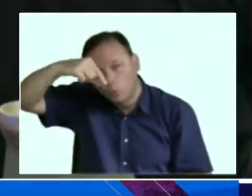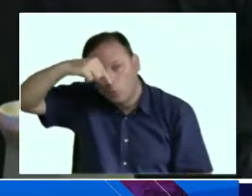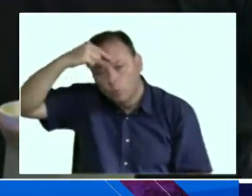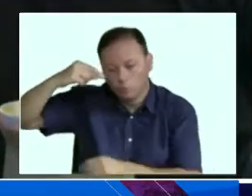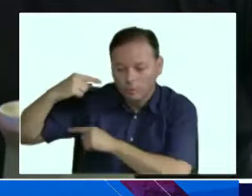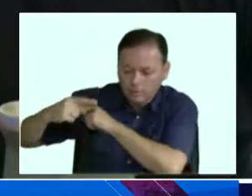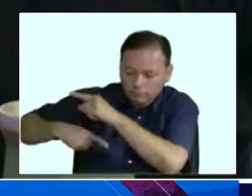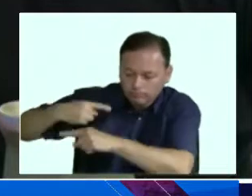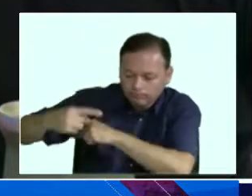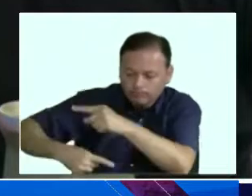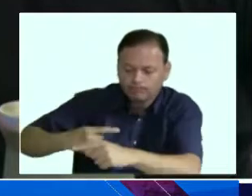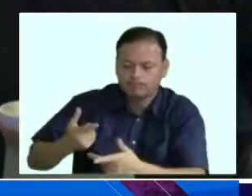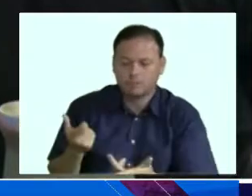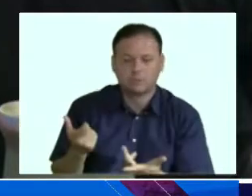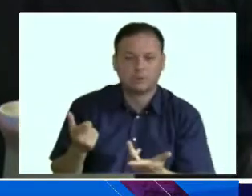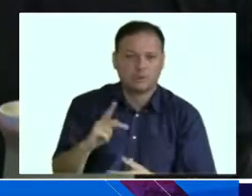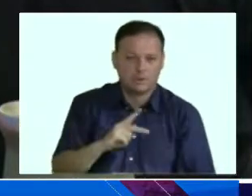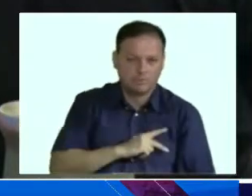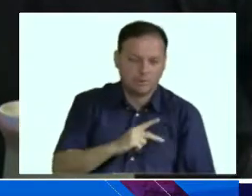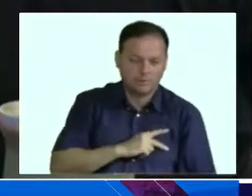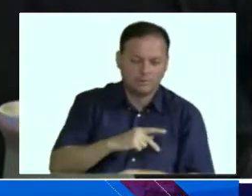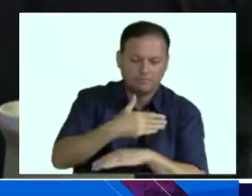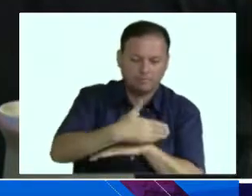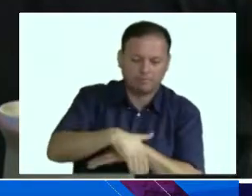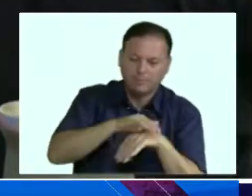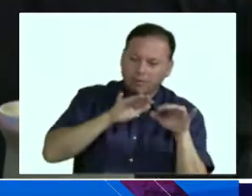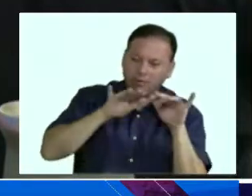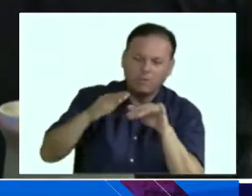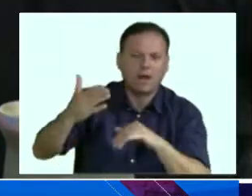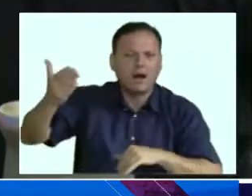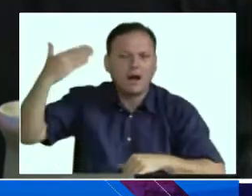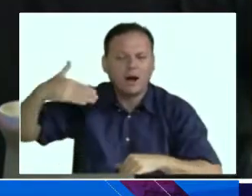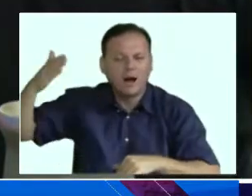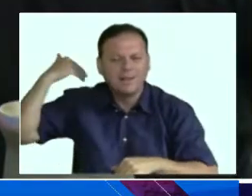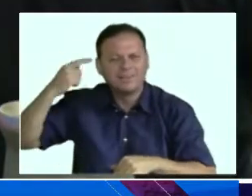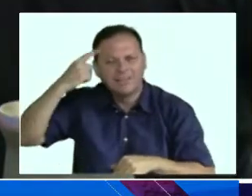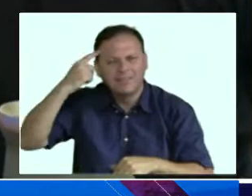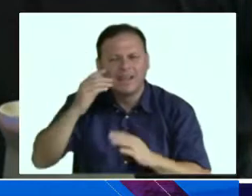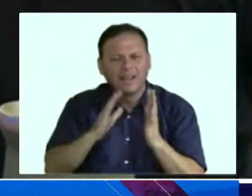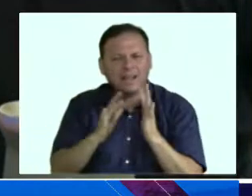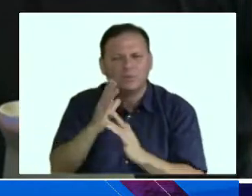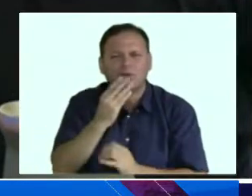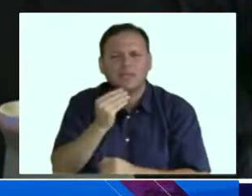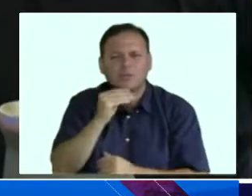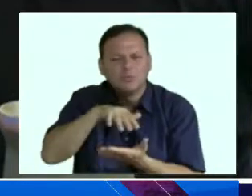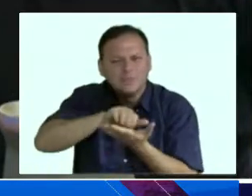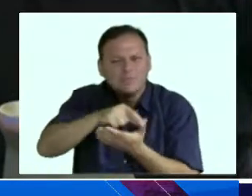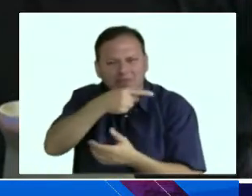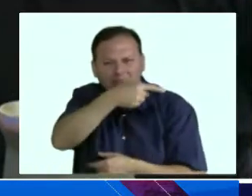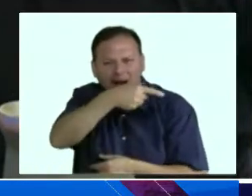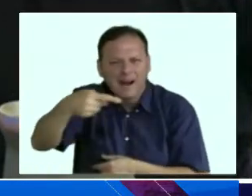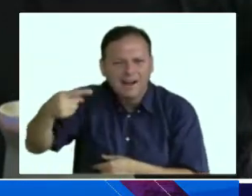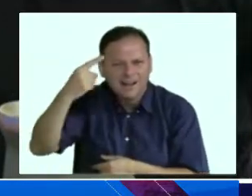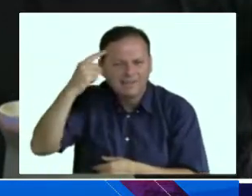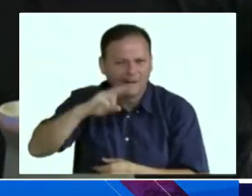ese sentido de pertenencia a la gente, lo que se vivía antes en Semana Santa, ya que hemos perdido dos años por culpa de la